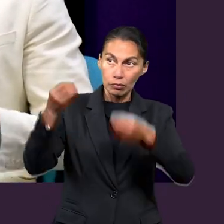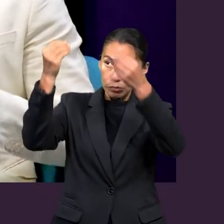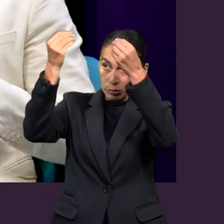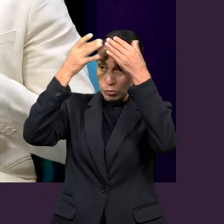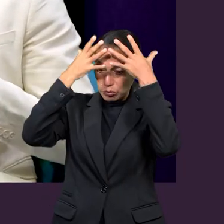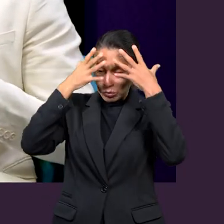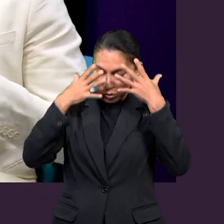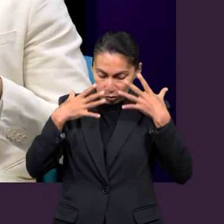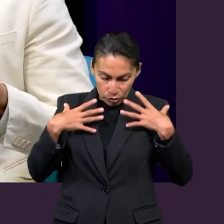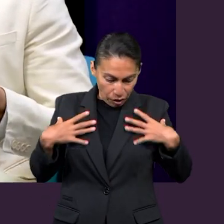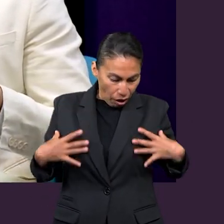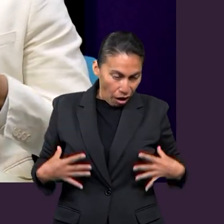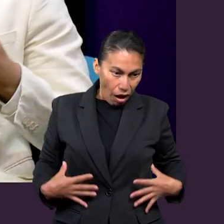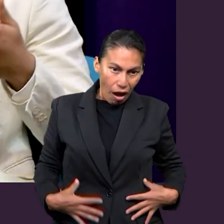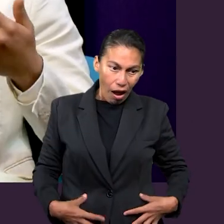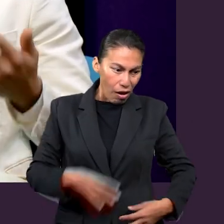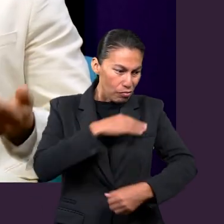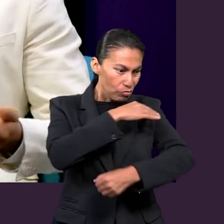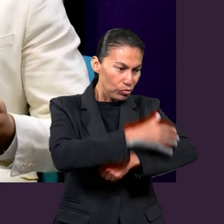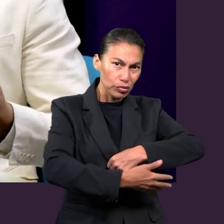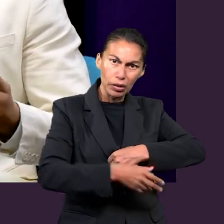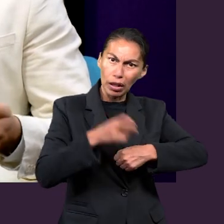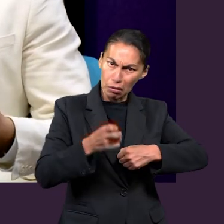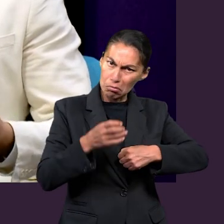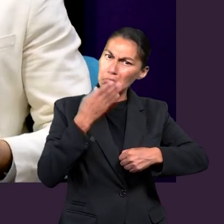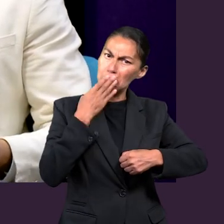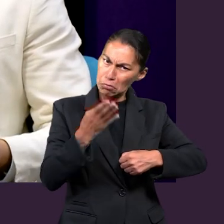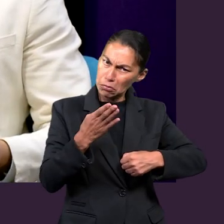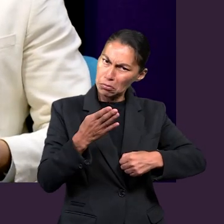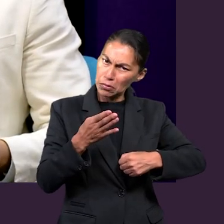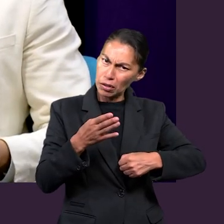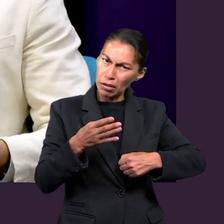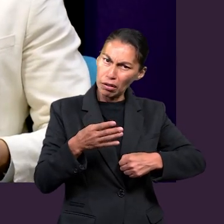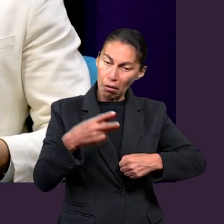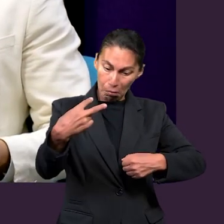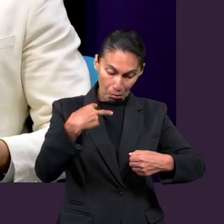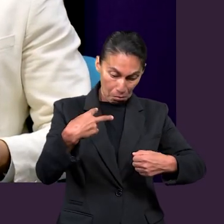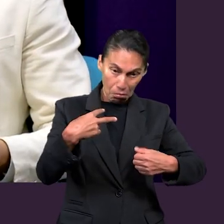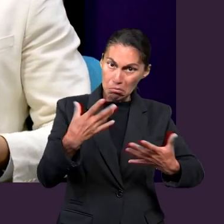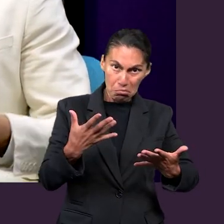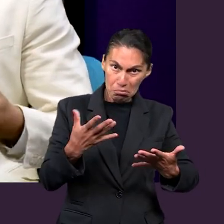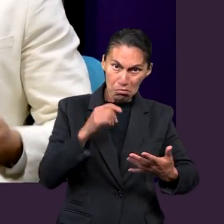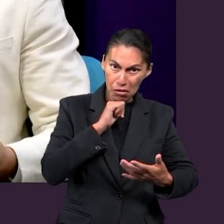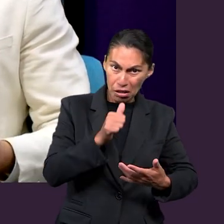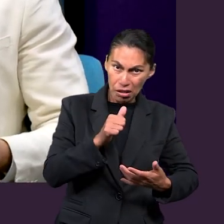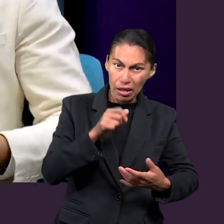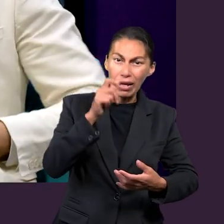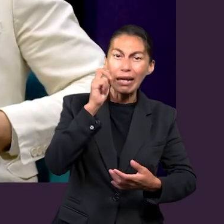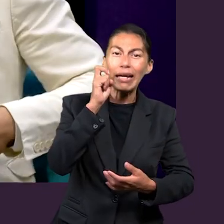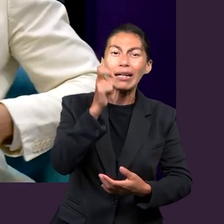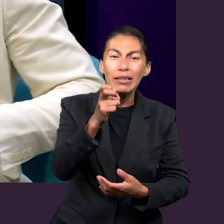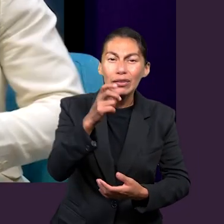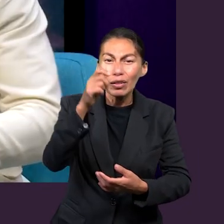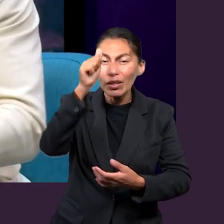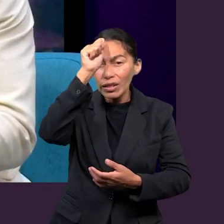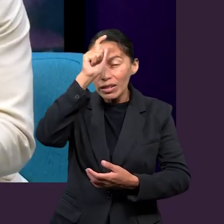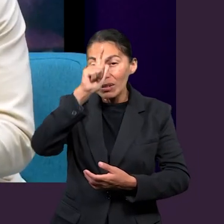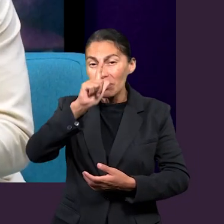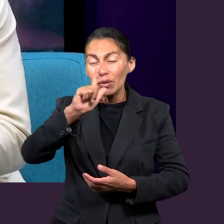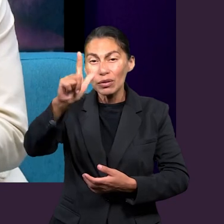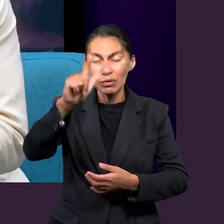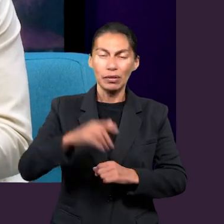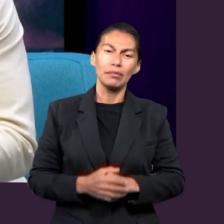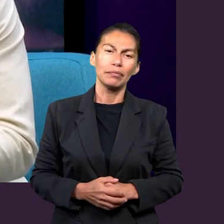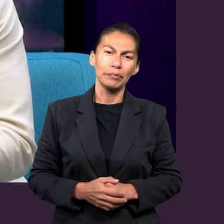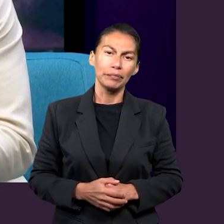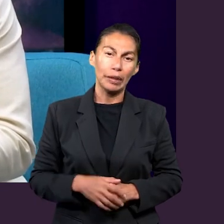armadura que nos mencionan no es algo físico, sino es algo espiritual, así como lo menciona en la Biblia.